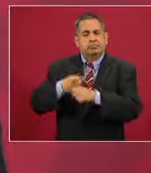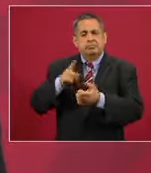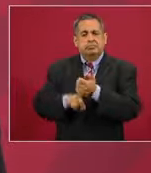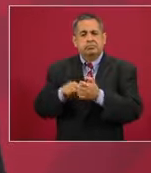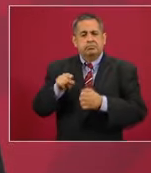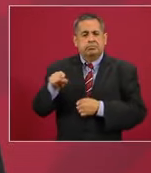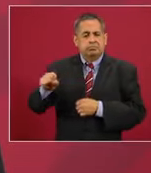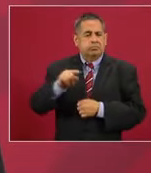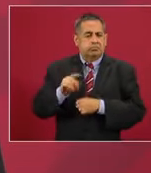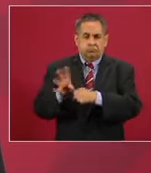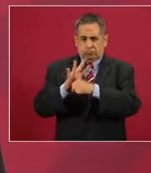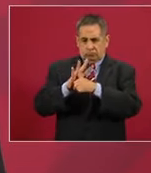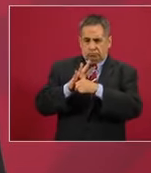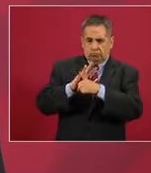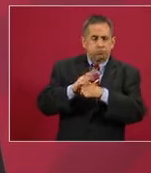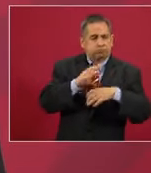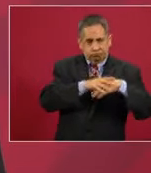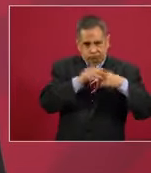de COVID.